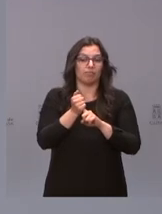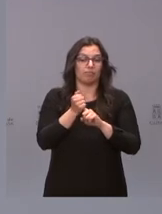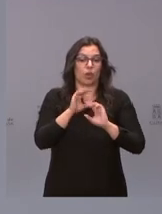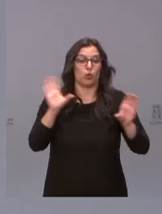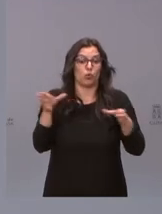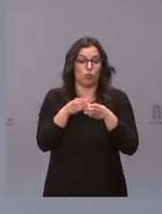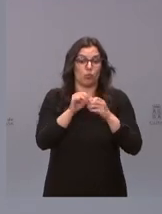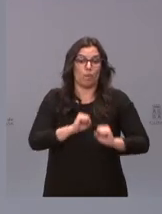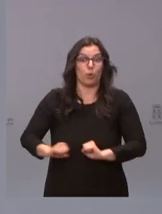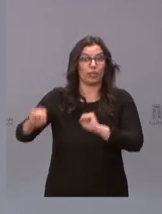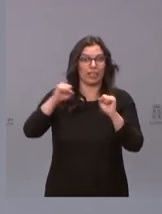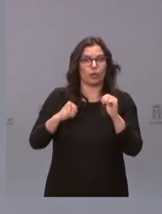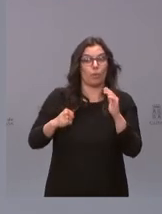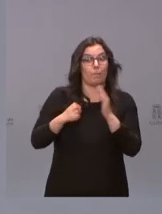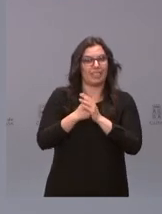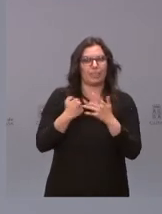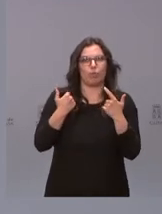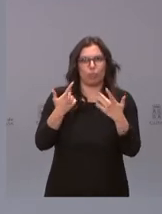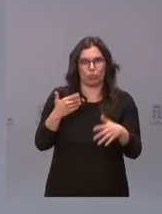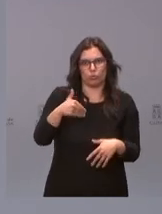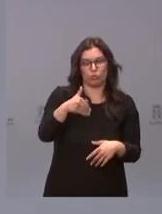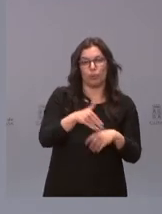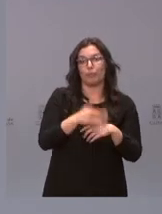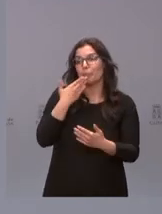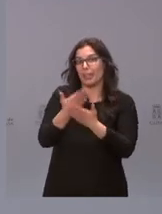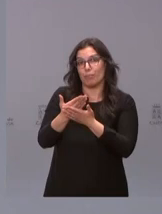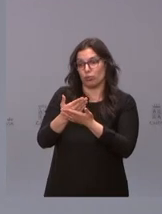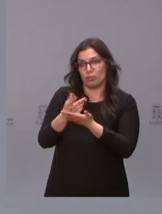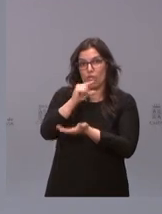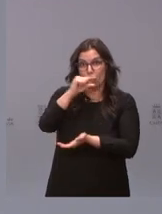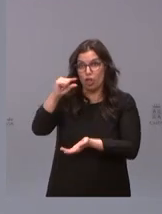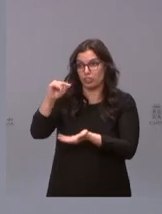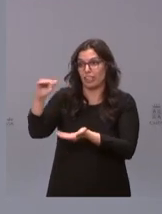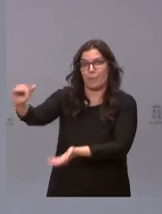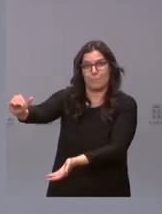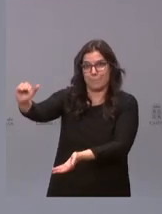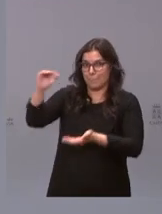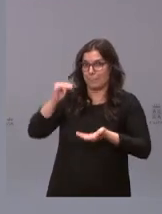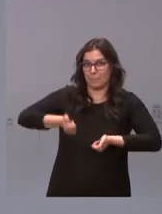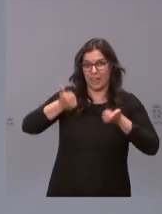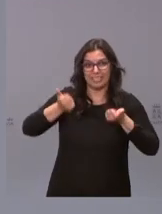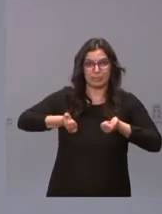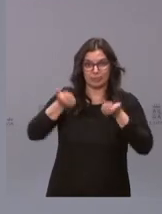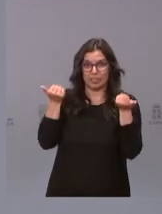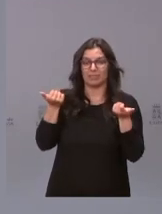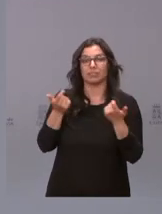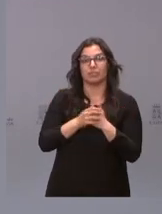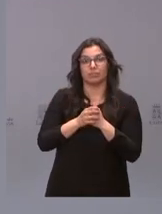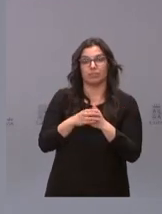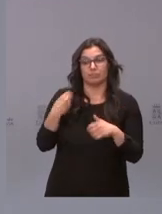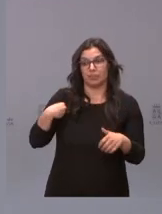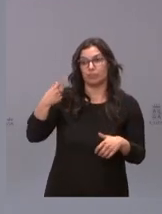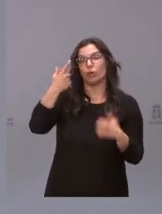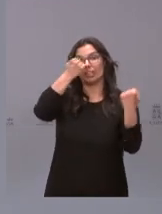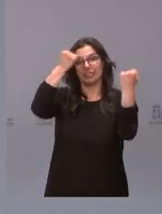grupo lo antes posible. Y lo que pedimos es más dosis, lo que reclamamos es que se suministre por parte de las